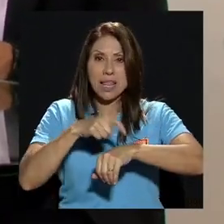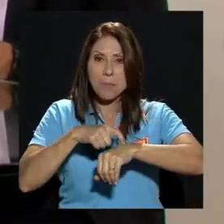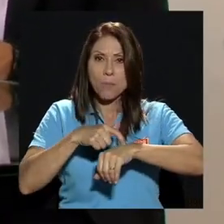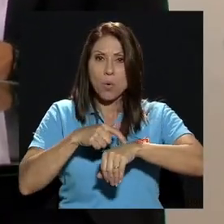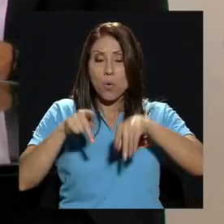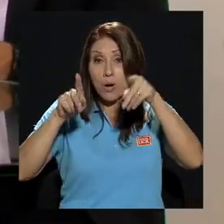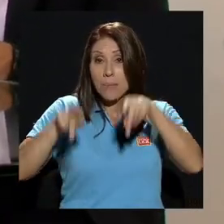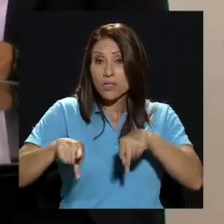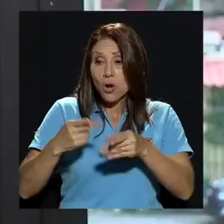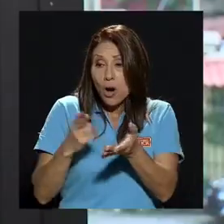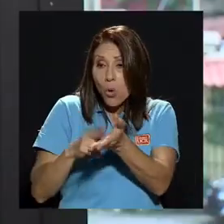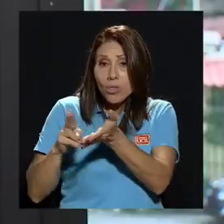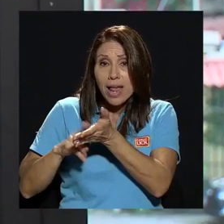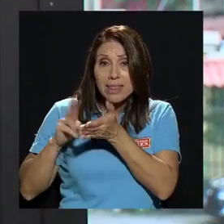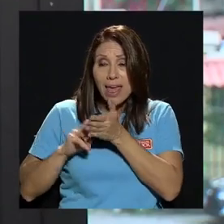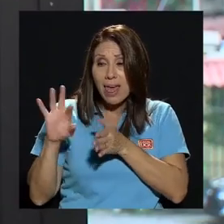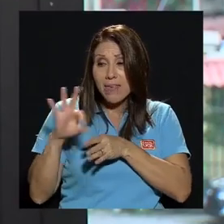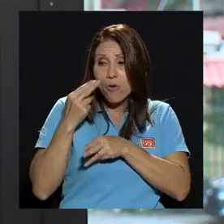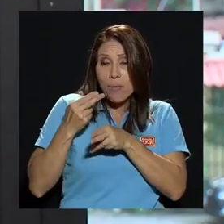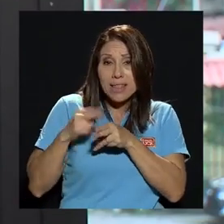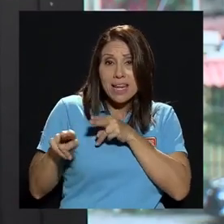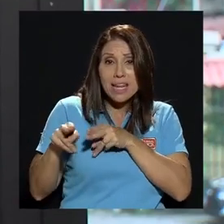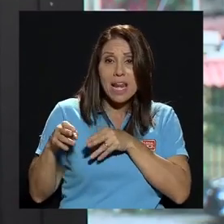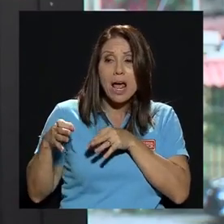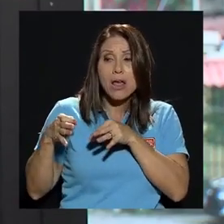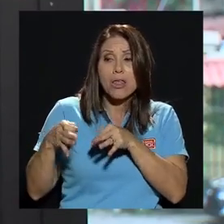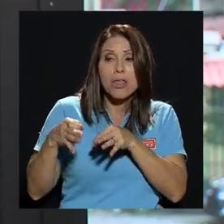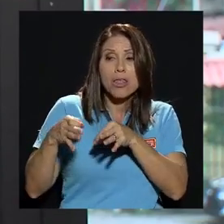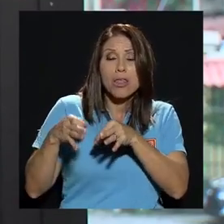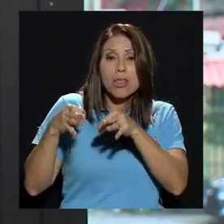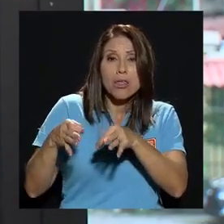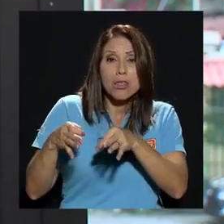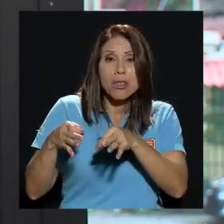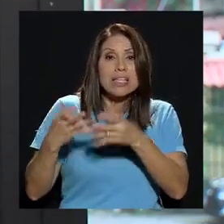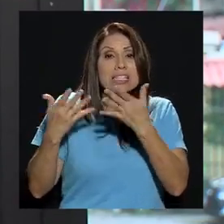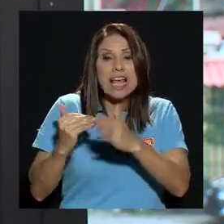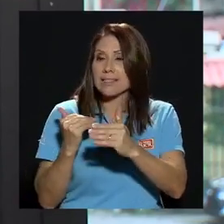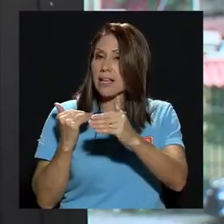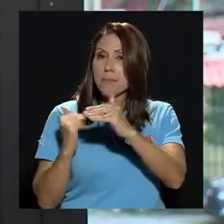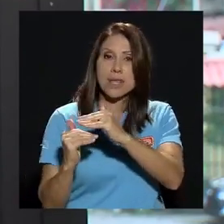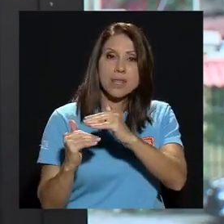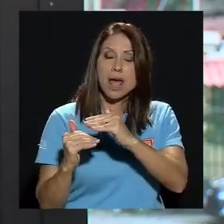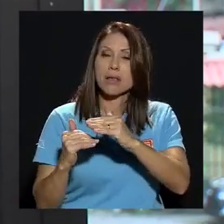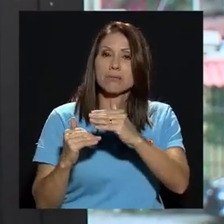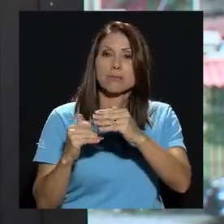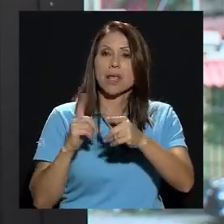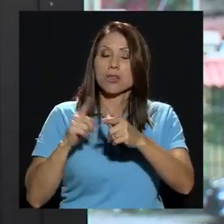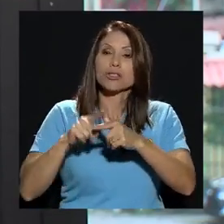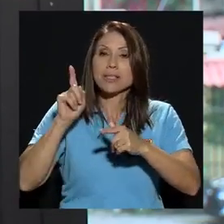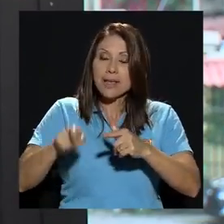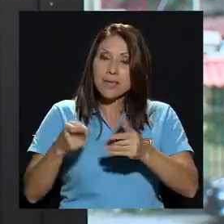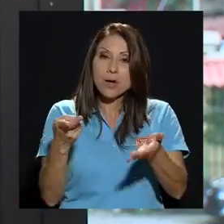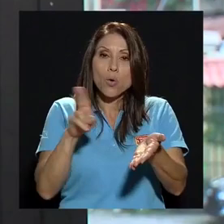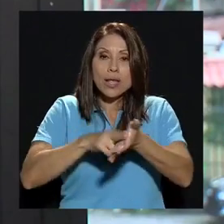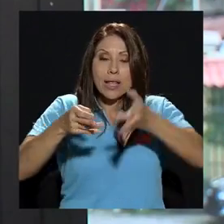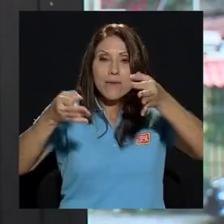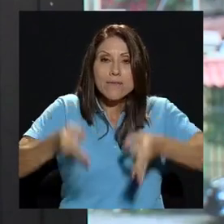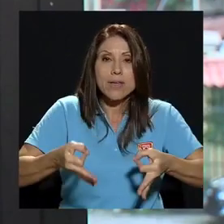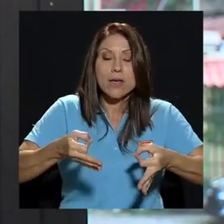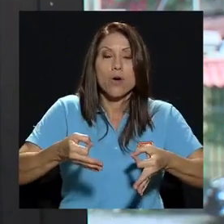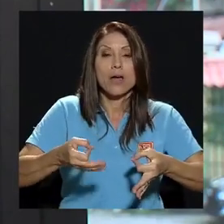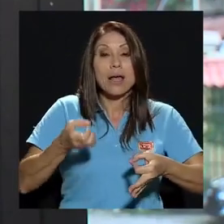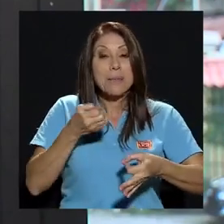particularidades etcétera pero tiene que limitarse y a partir de que se limite ya entonces podría reducirse entonces este